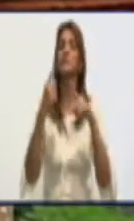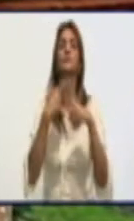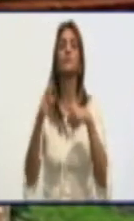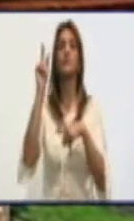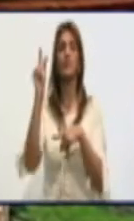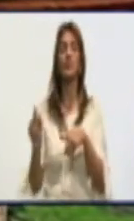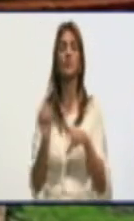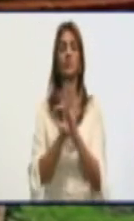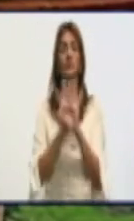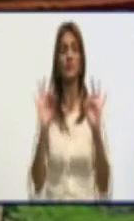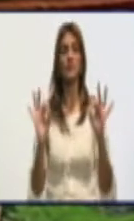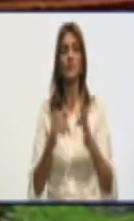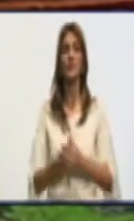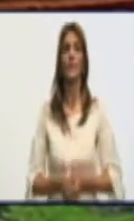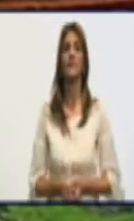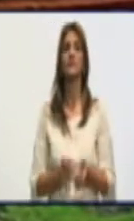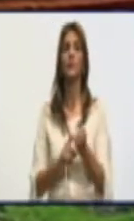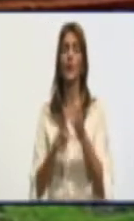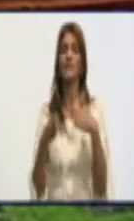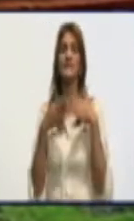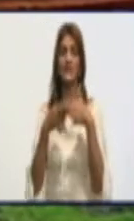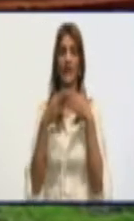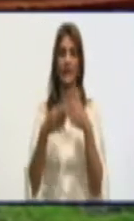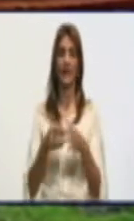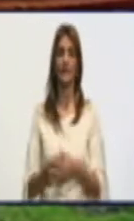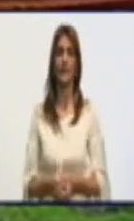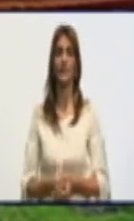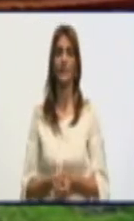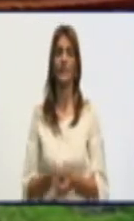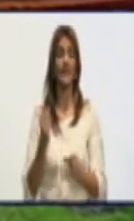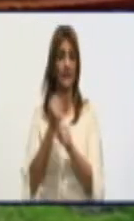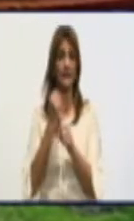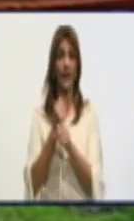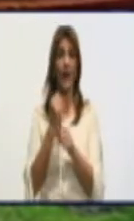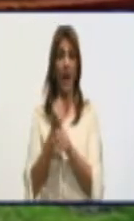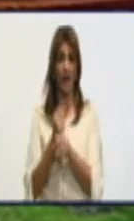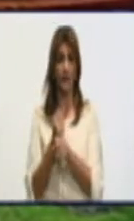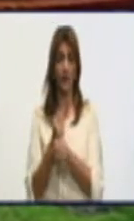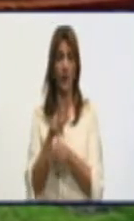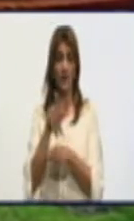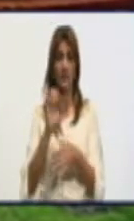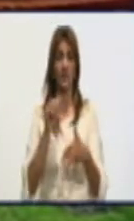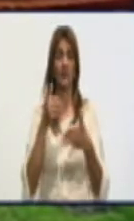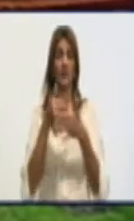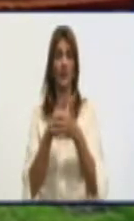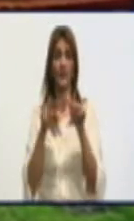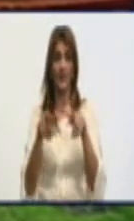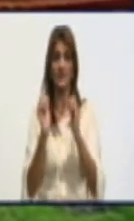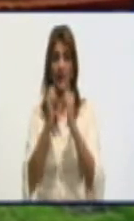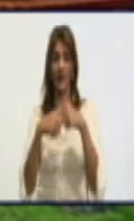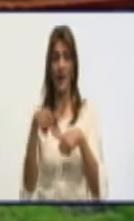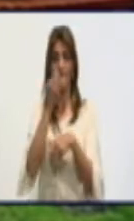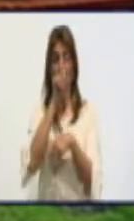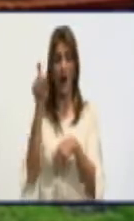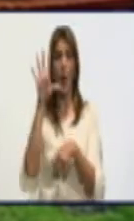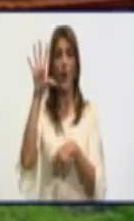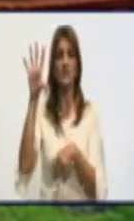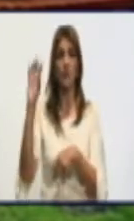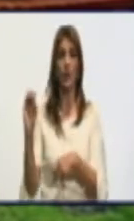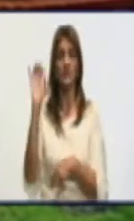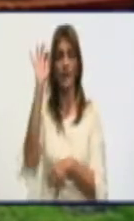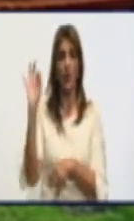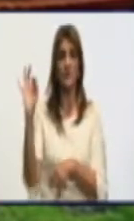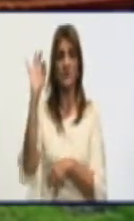Base Cubana del Pan en Granma. Están trabajando ustedes, como ya ha explicado Roger Arnel, con el 50%